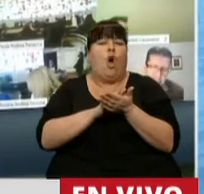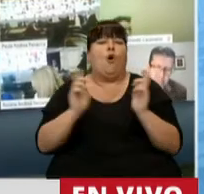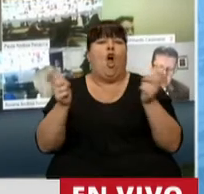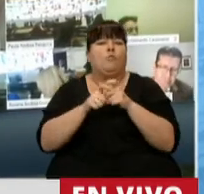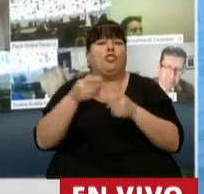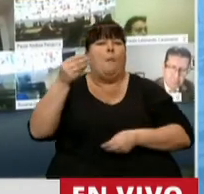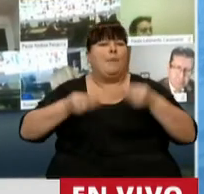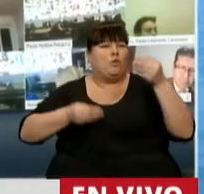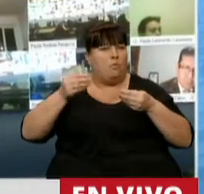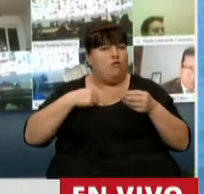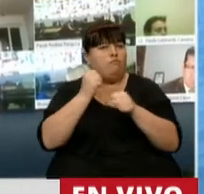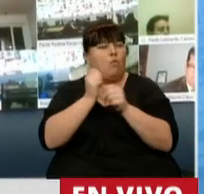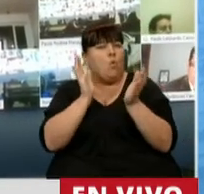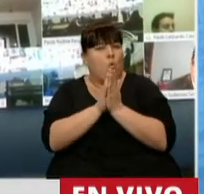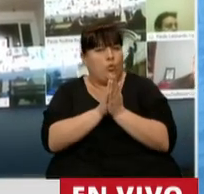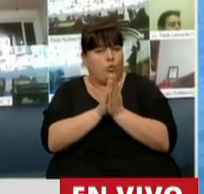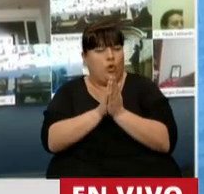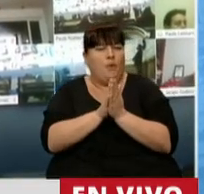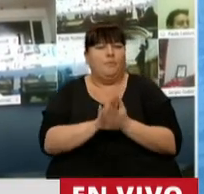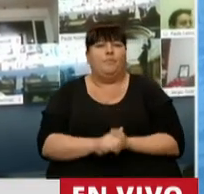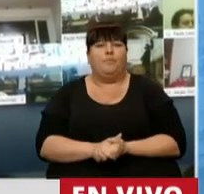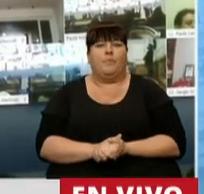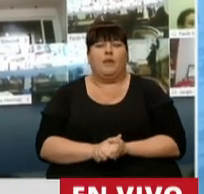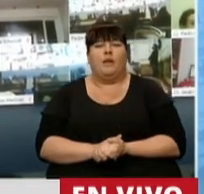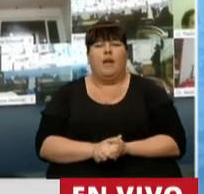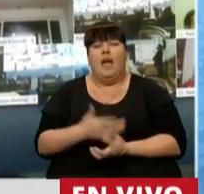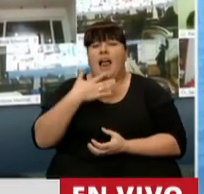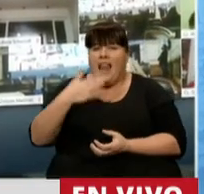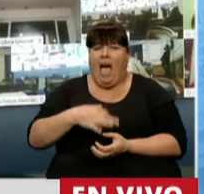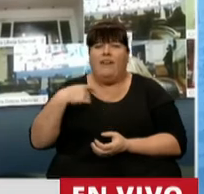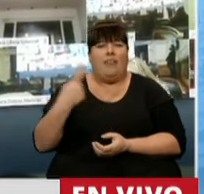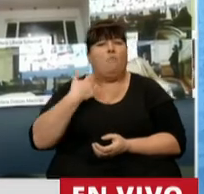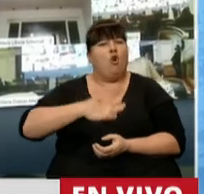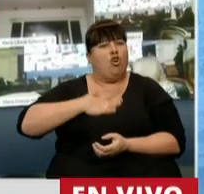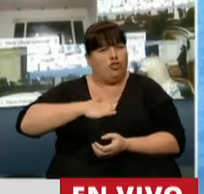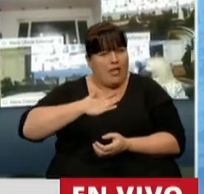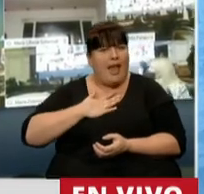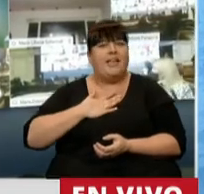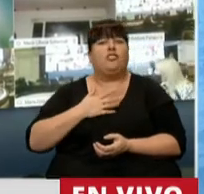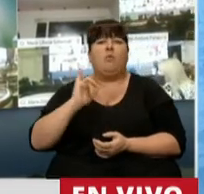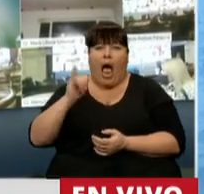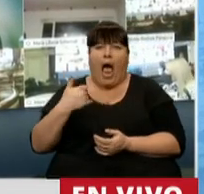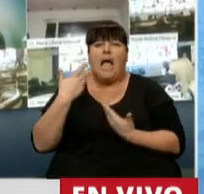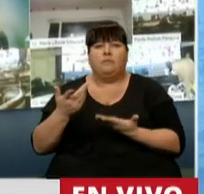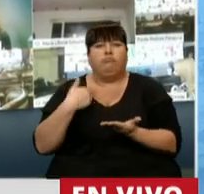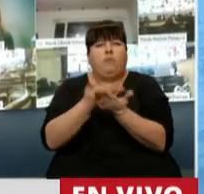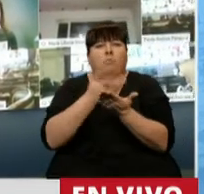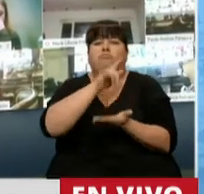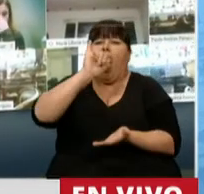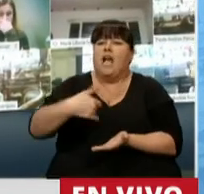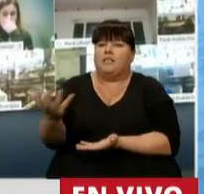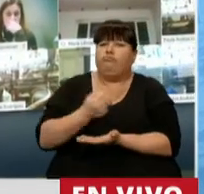Comisión del Presupuesto. Y la verdad que estamos muy contentos porque se han receptado algunas de nuestras